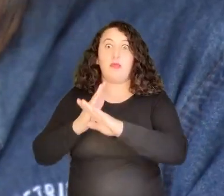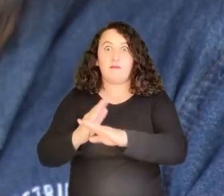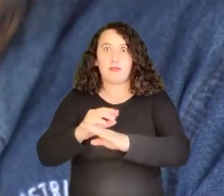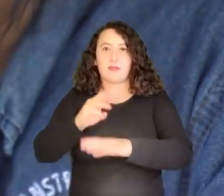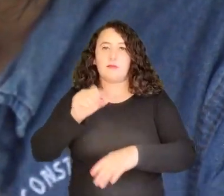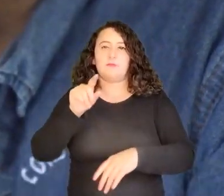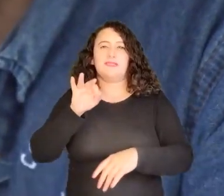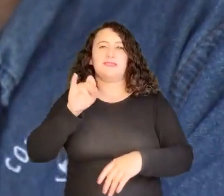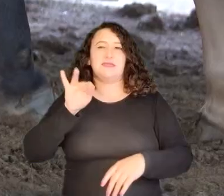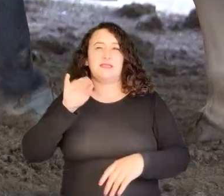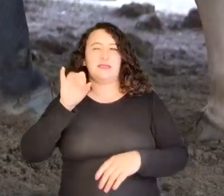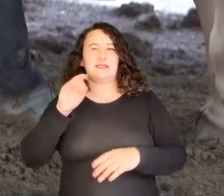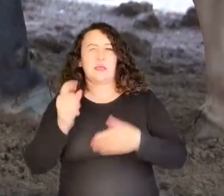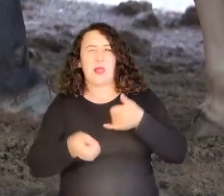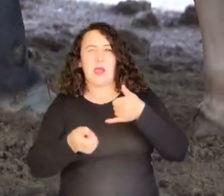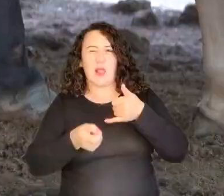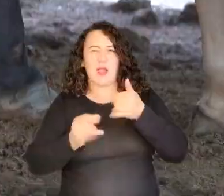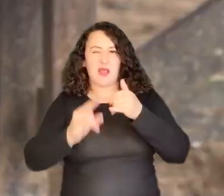entradas de bacterias.